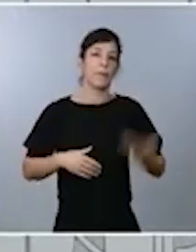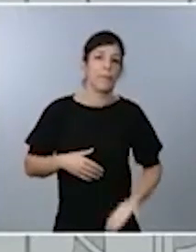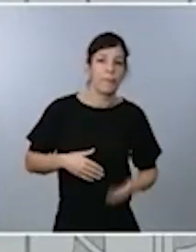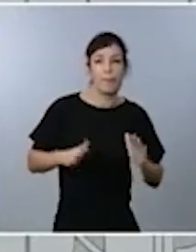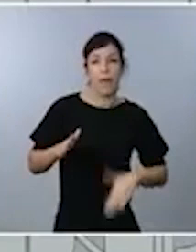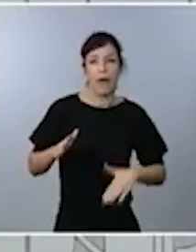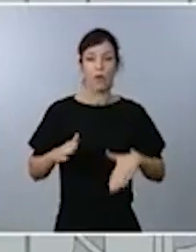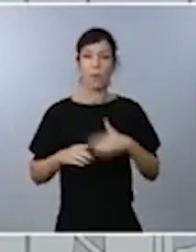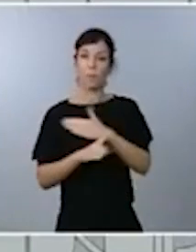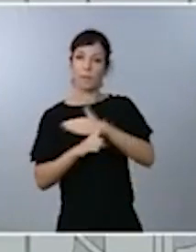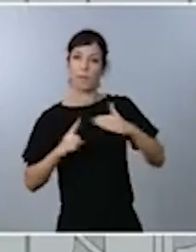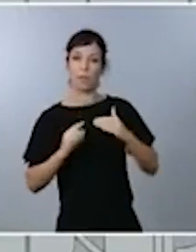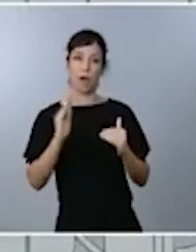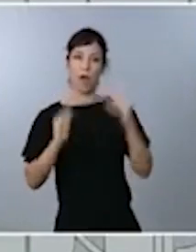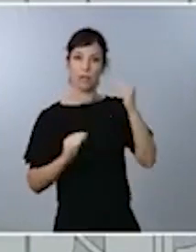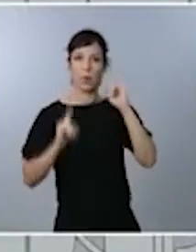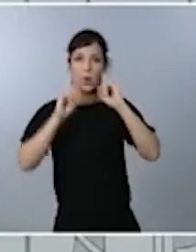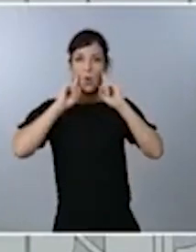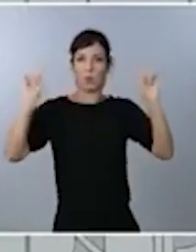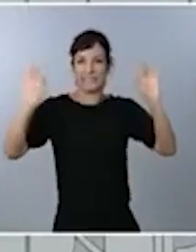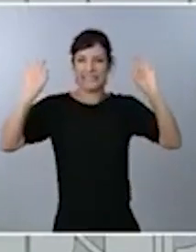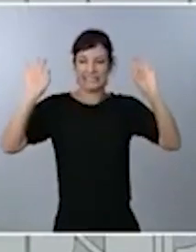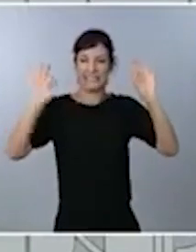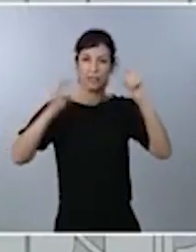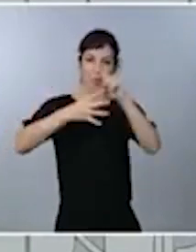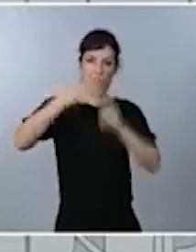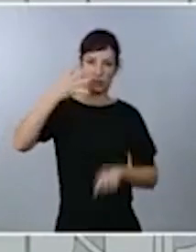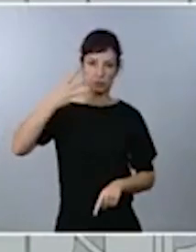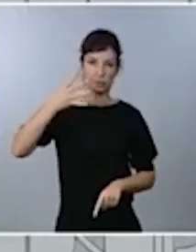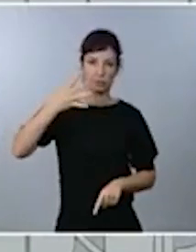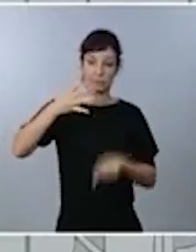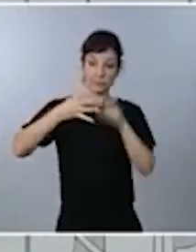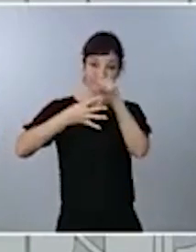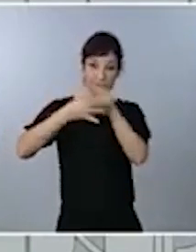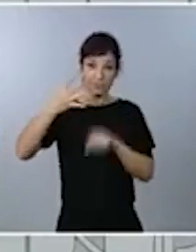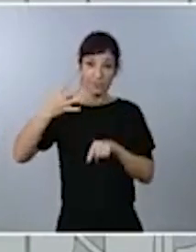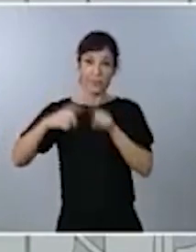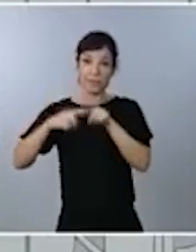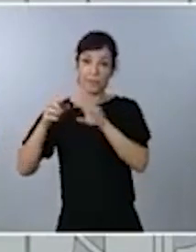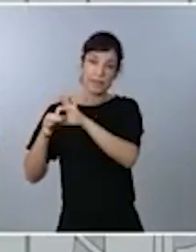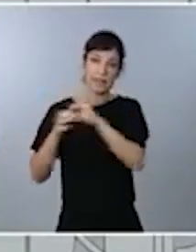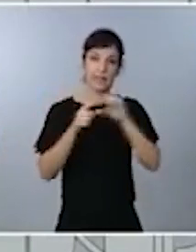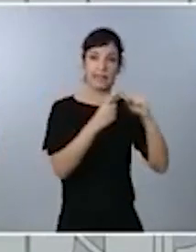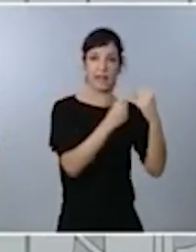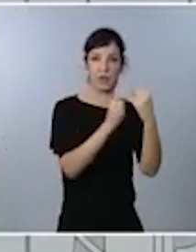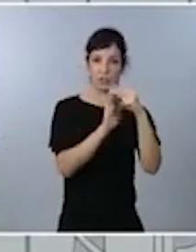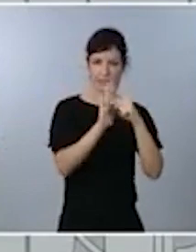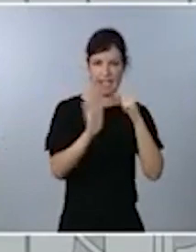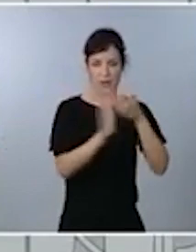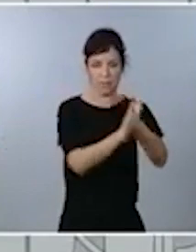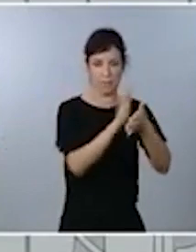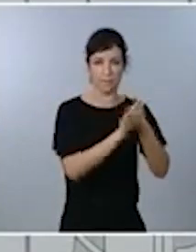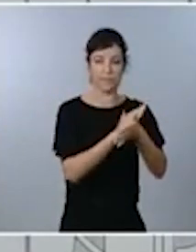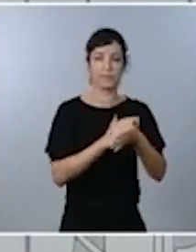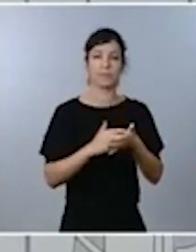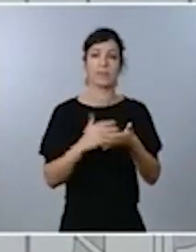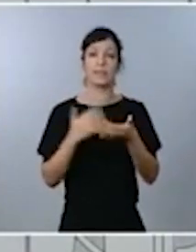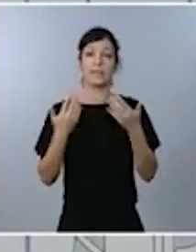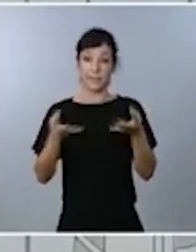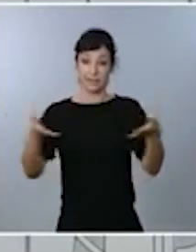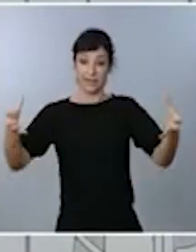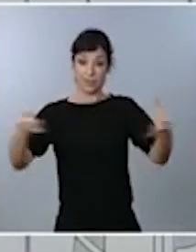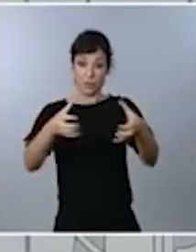niveles se definen en base a unos indicadores que definiré a continuación y se detallaron las actuaciones que deben